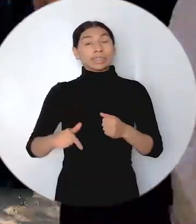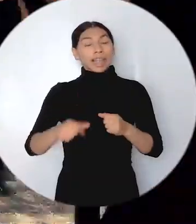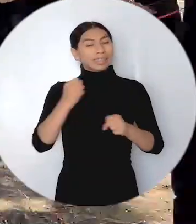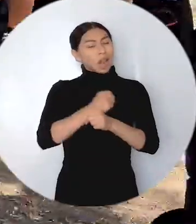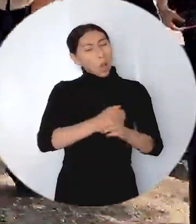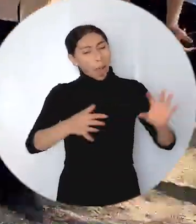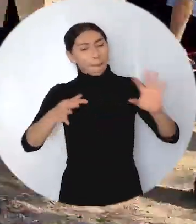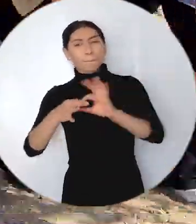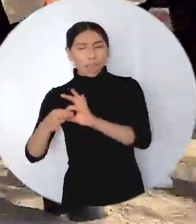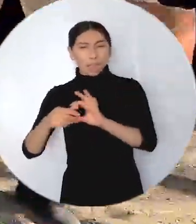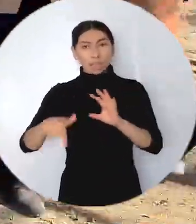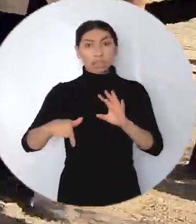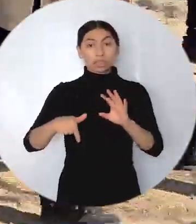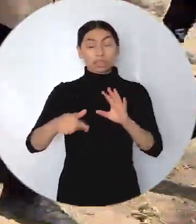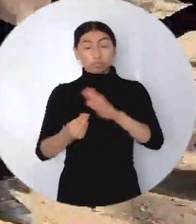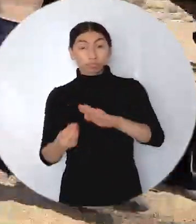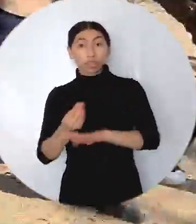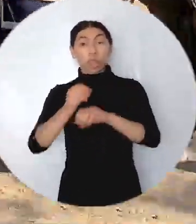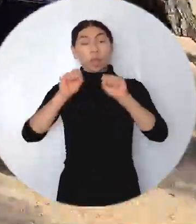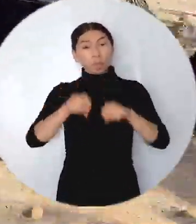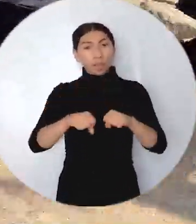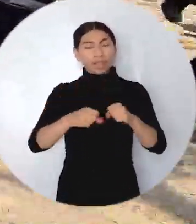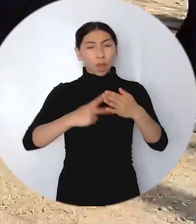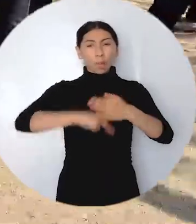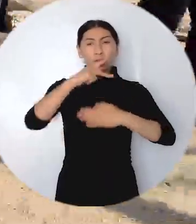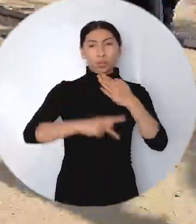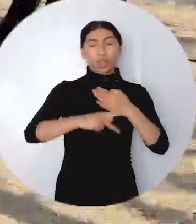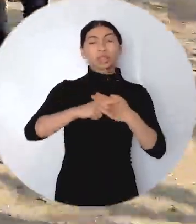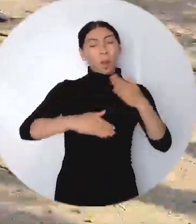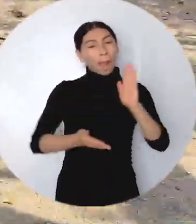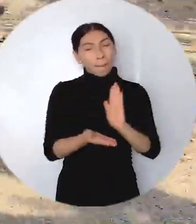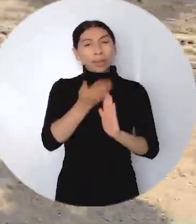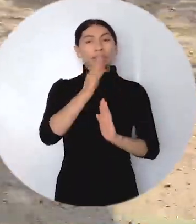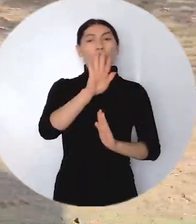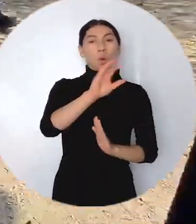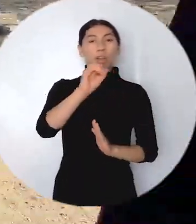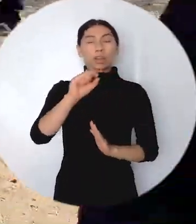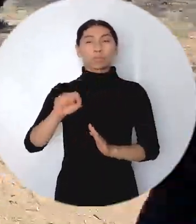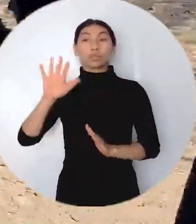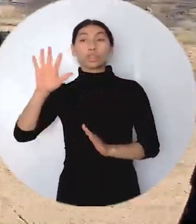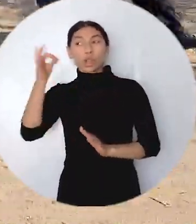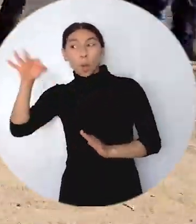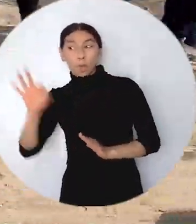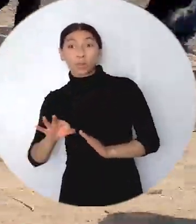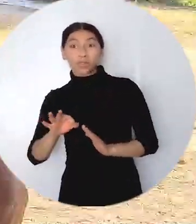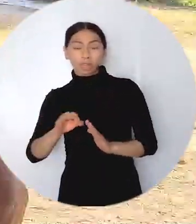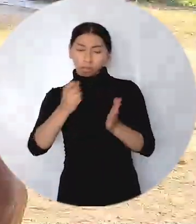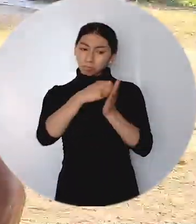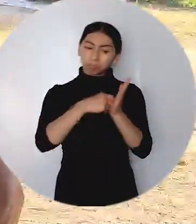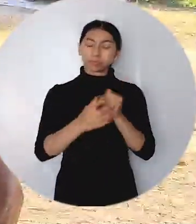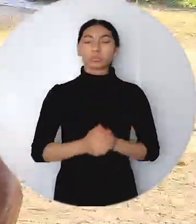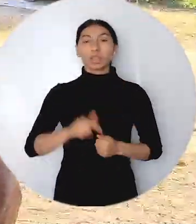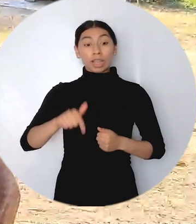comunidad de El Salado permite que su plan de reparación colectiva tenga un avance del 40.5% de cumplimiento. De estos eventos